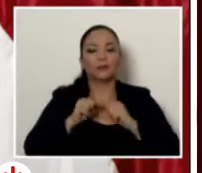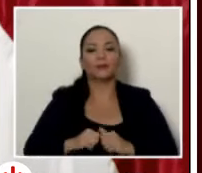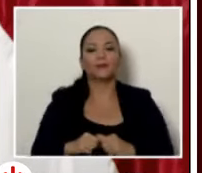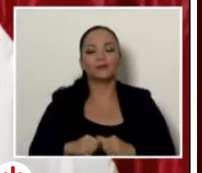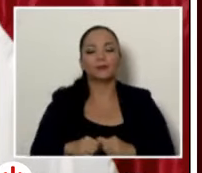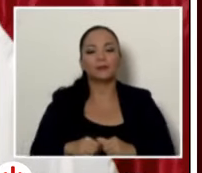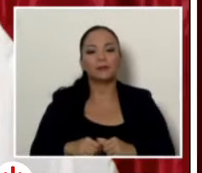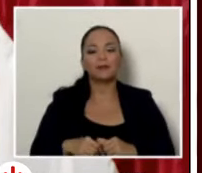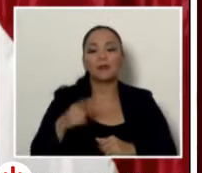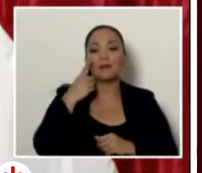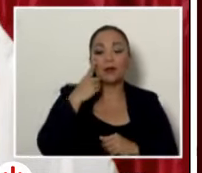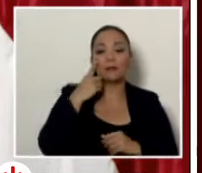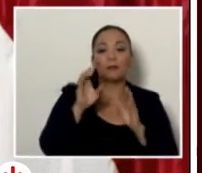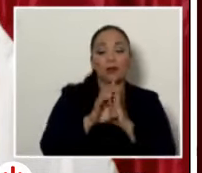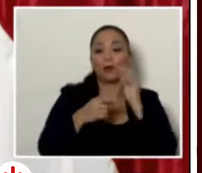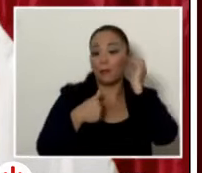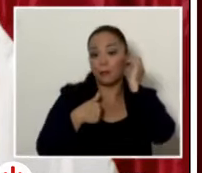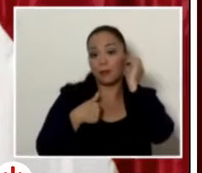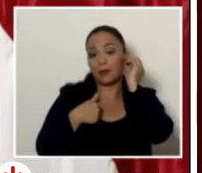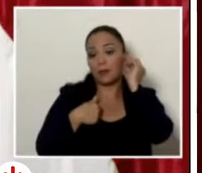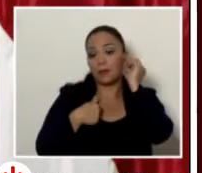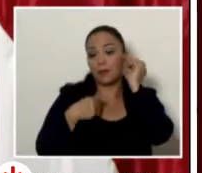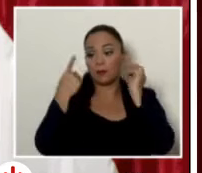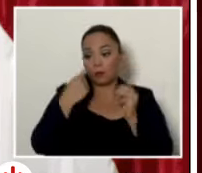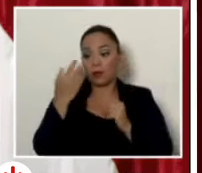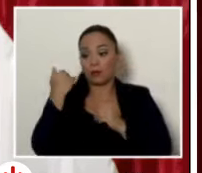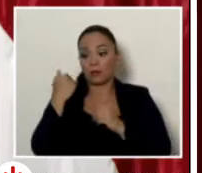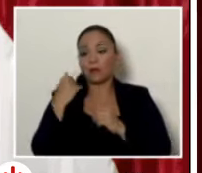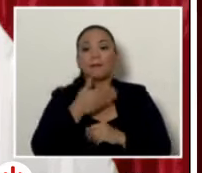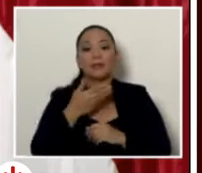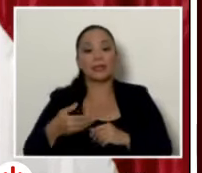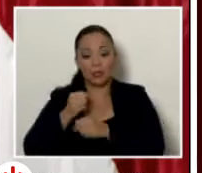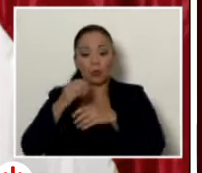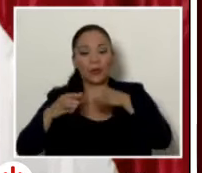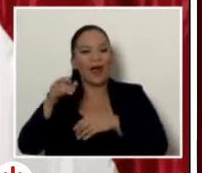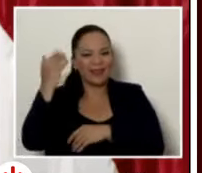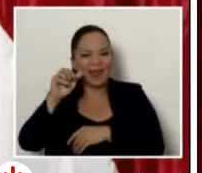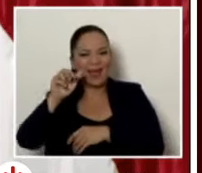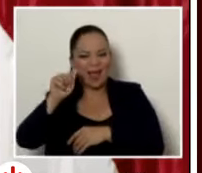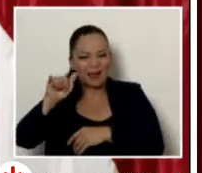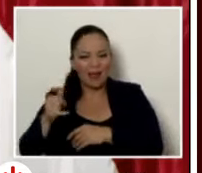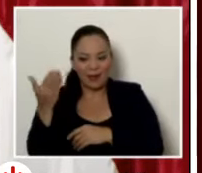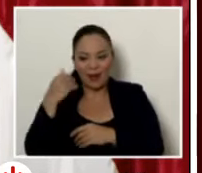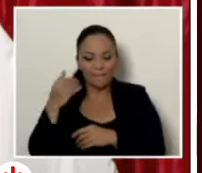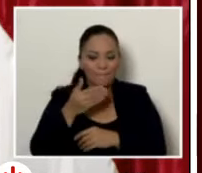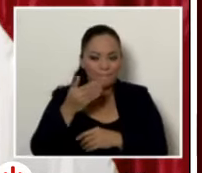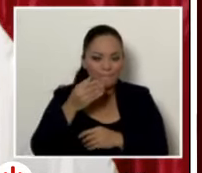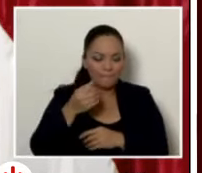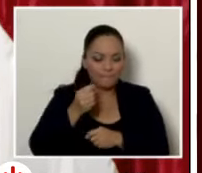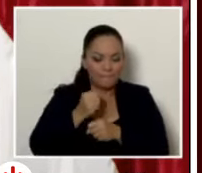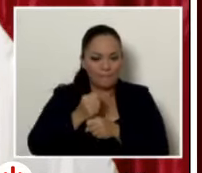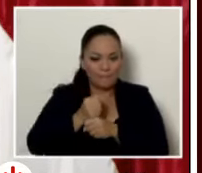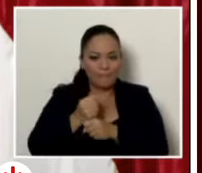a un presidente ejecutivo por un año sí y lo tuve que destituir lo destituí porque no vi ni el avance ni el análisis